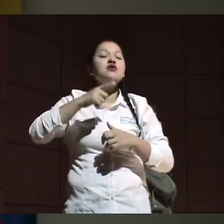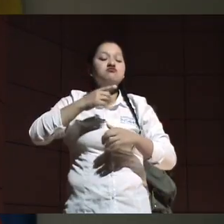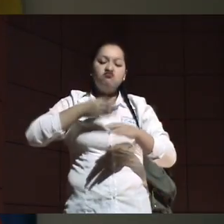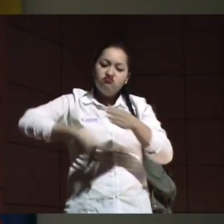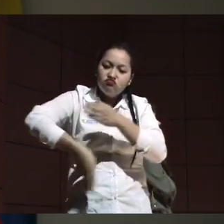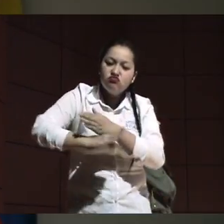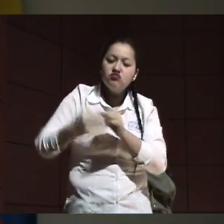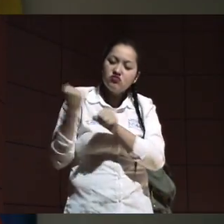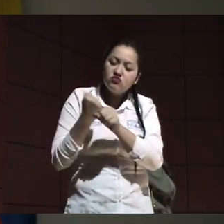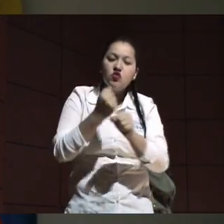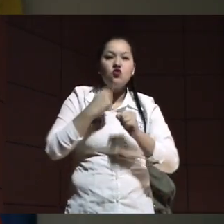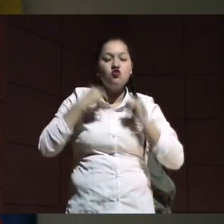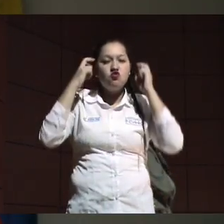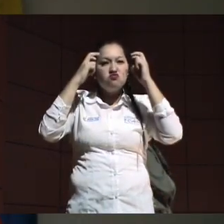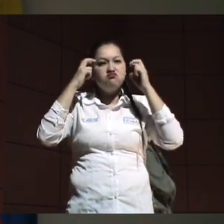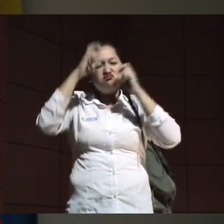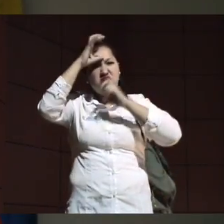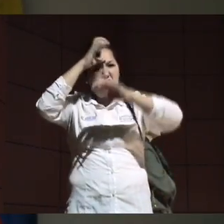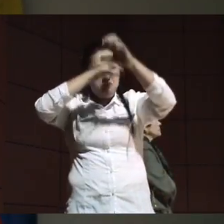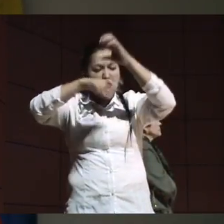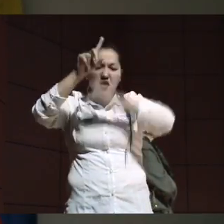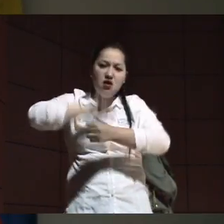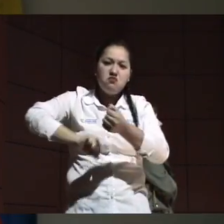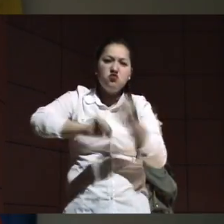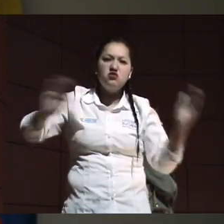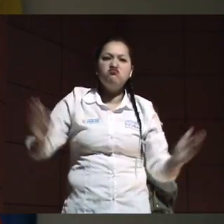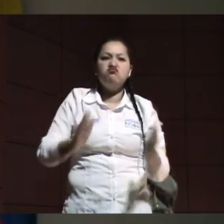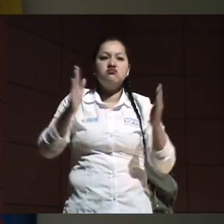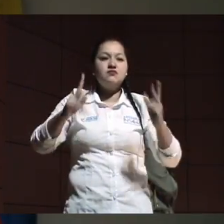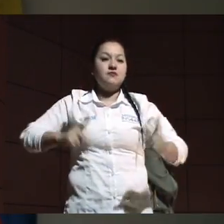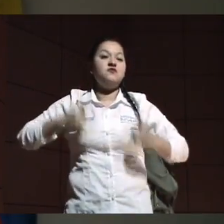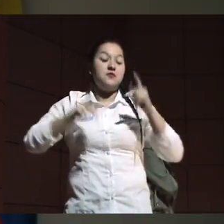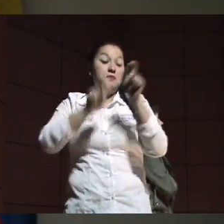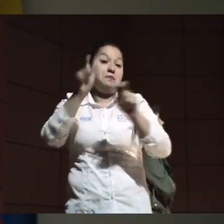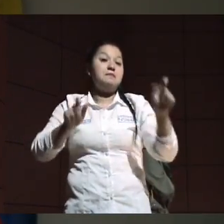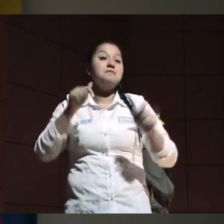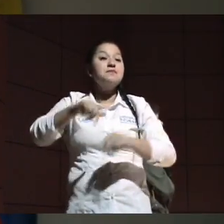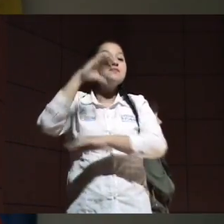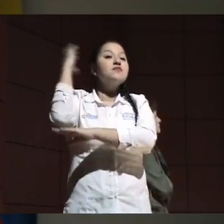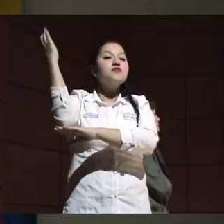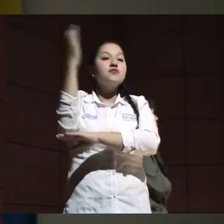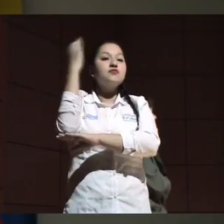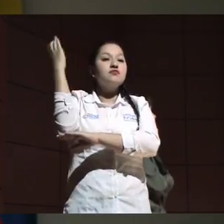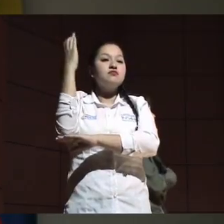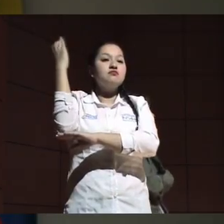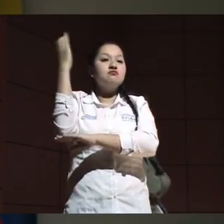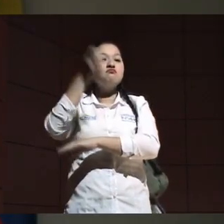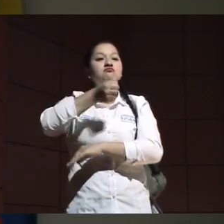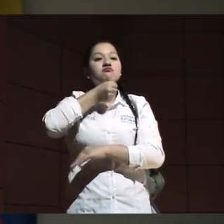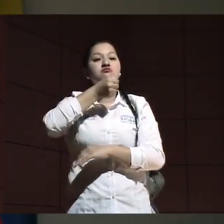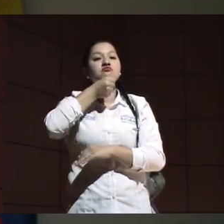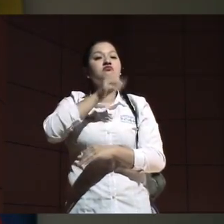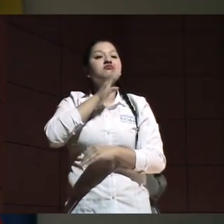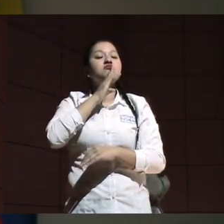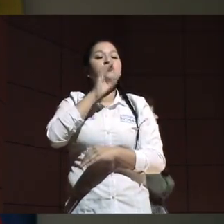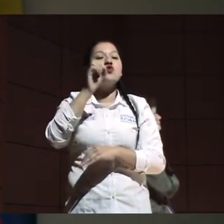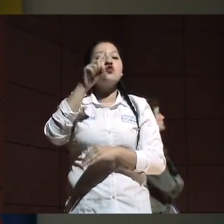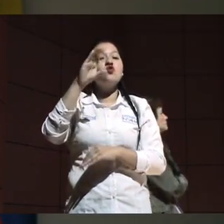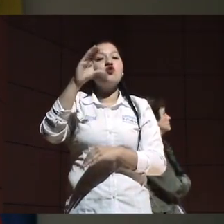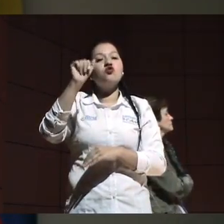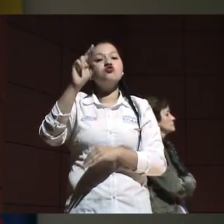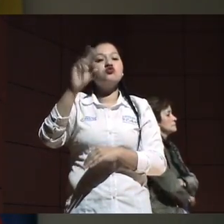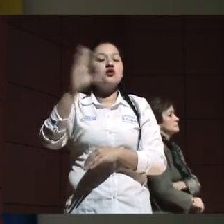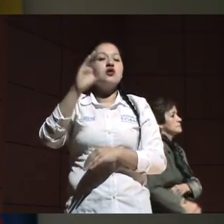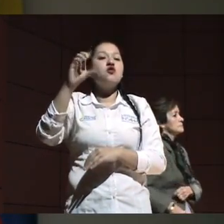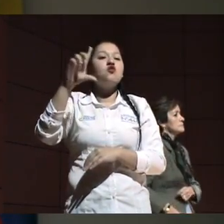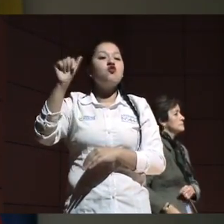mundo con todos sus conocimientos. En Colombia, el periodista Oscar Collazos es